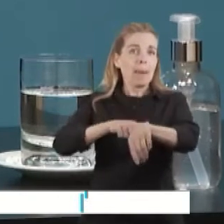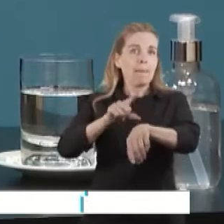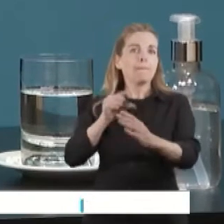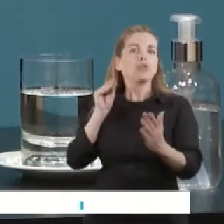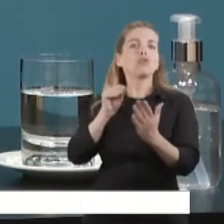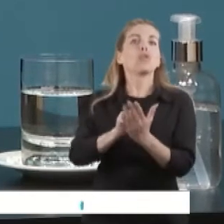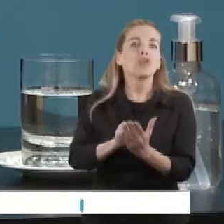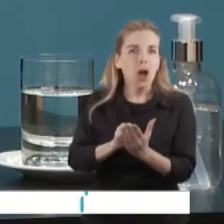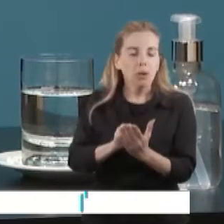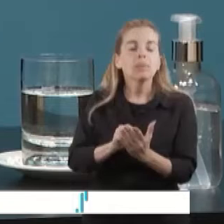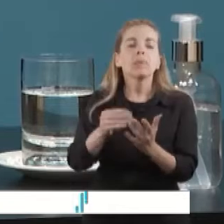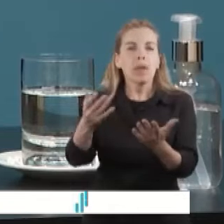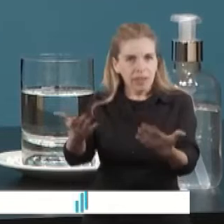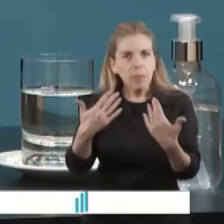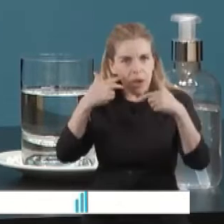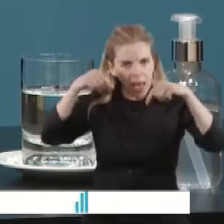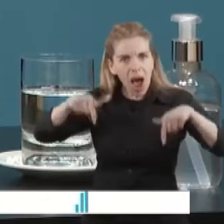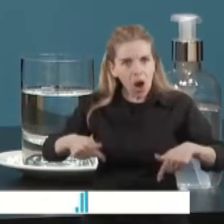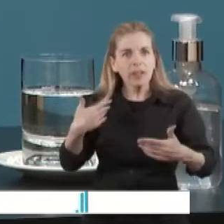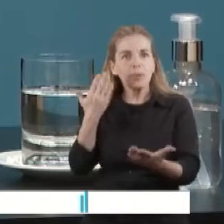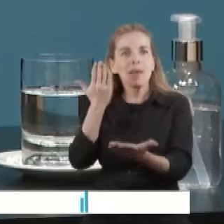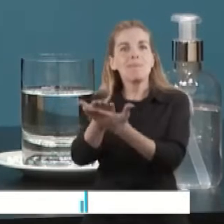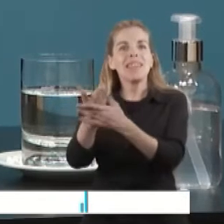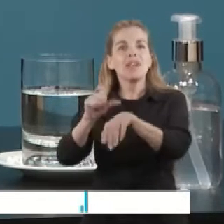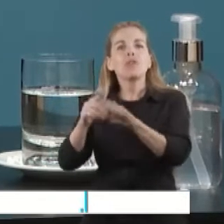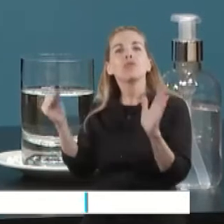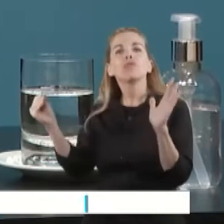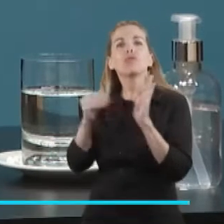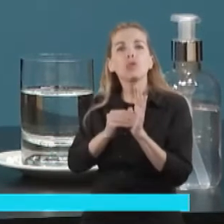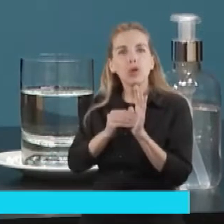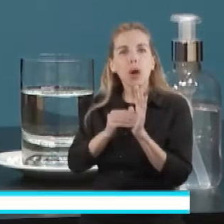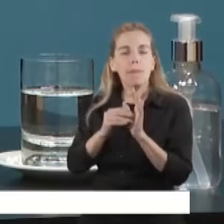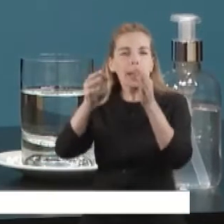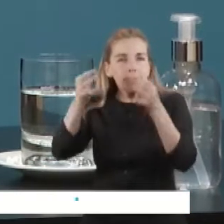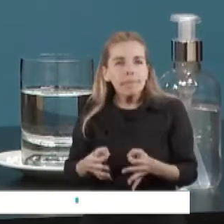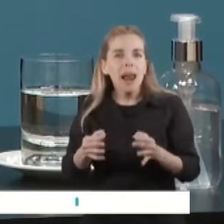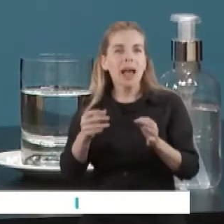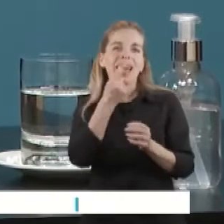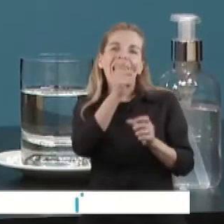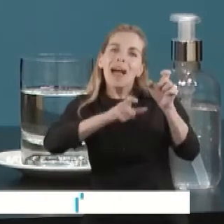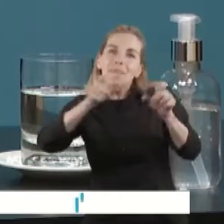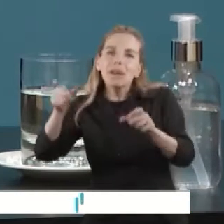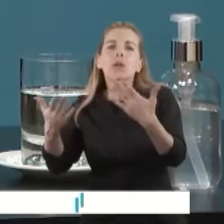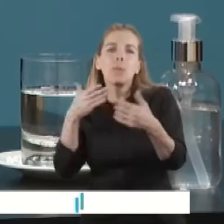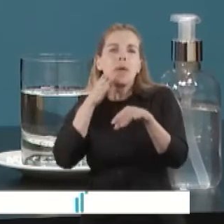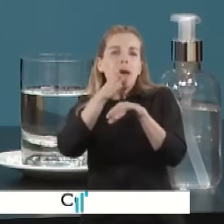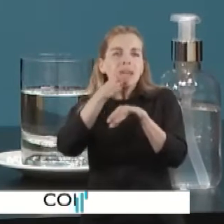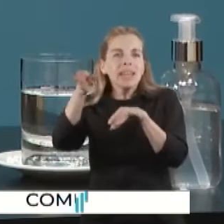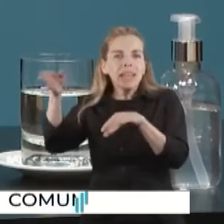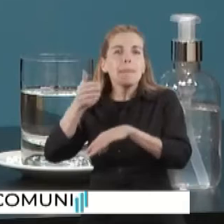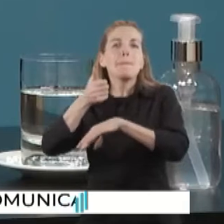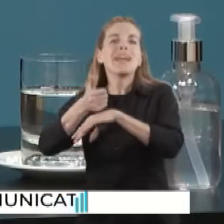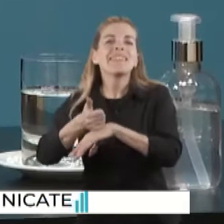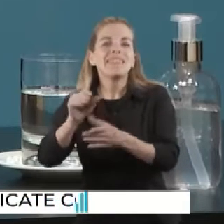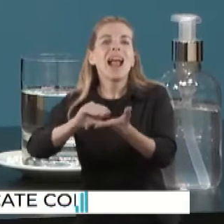gestionar el turno, y cuando le den el turno para que sea ordenada la atención y se lo pueda atender a cada uno como merece, le